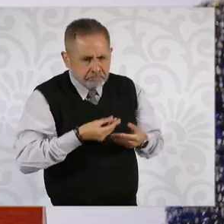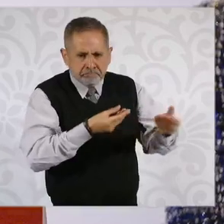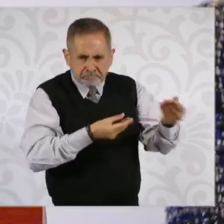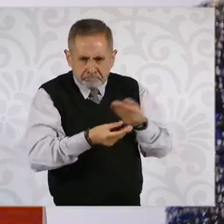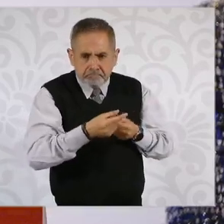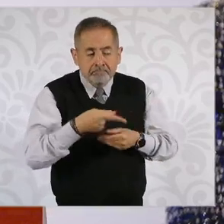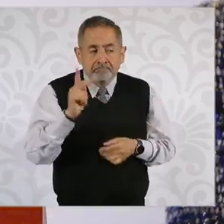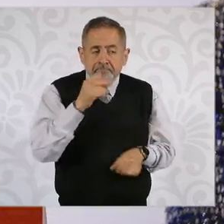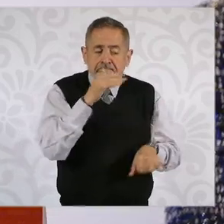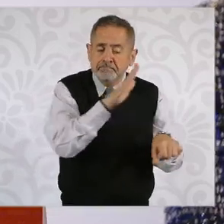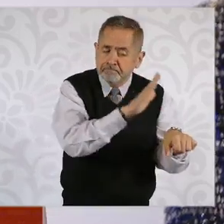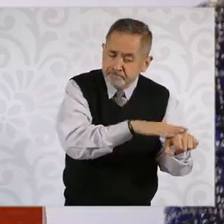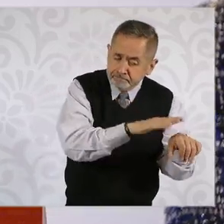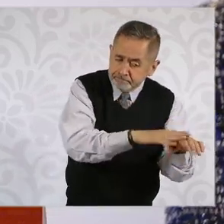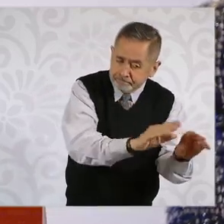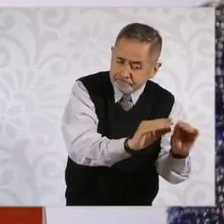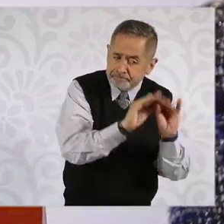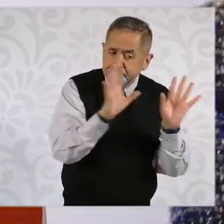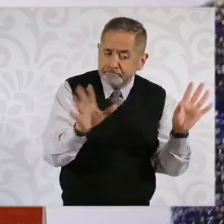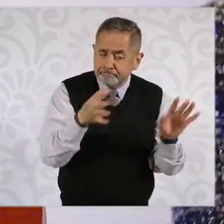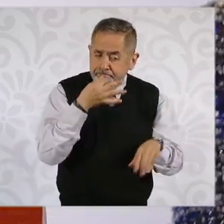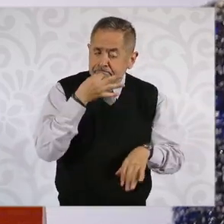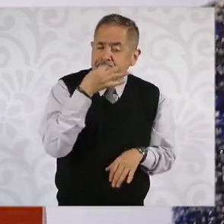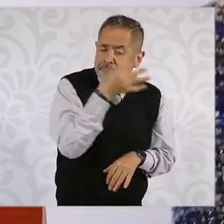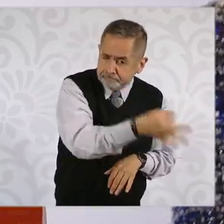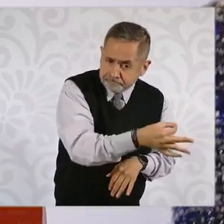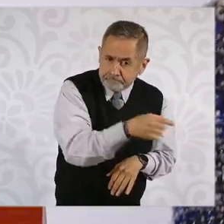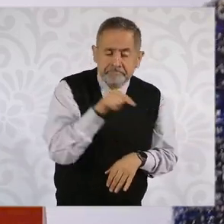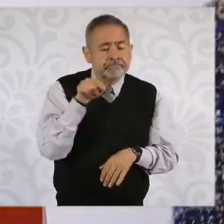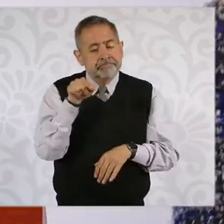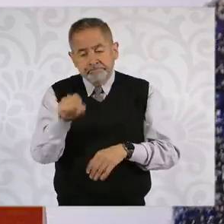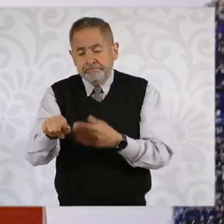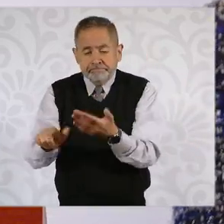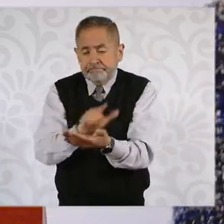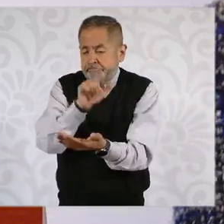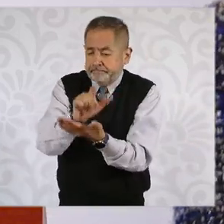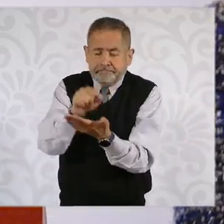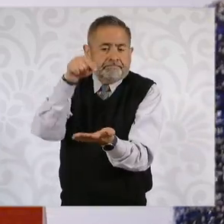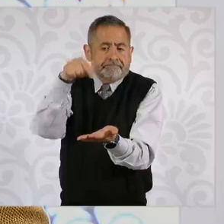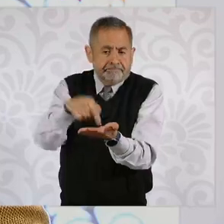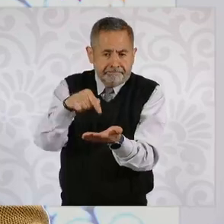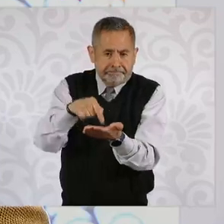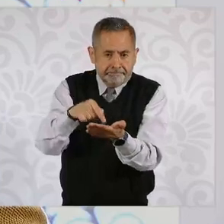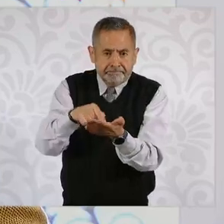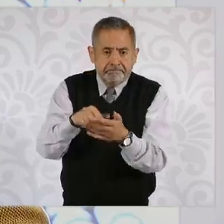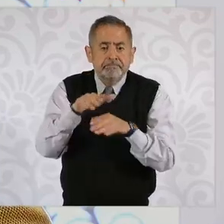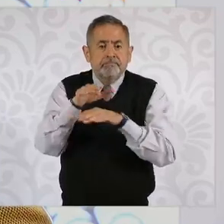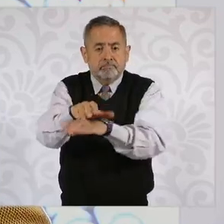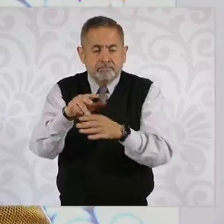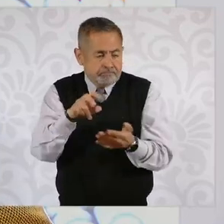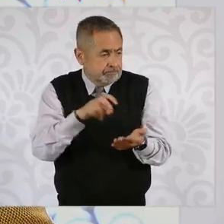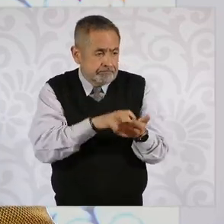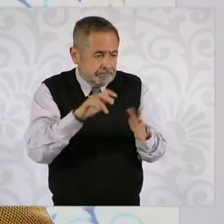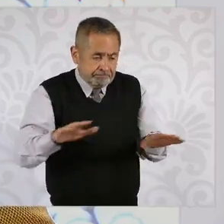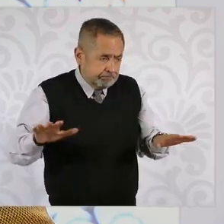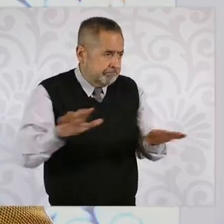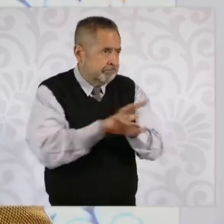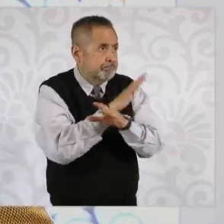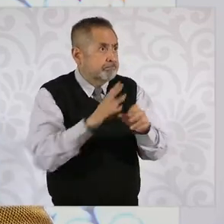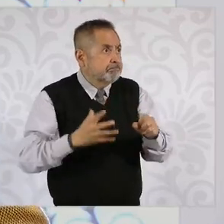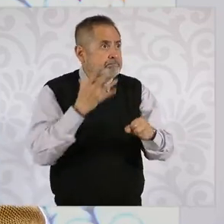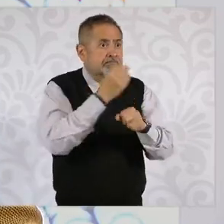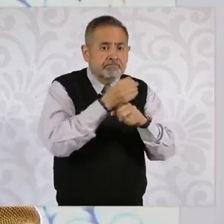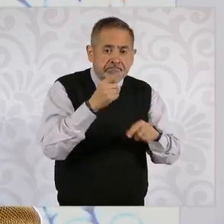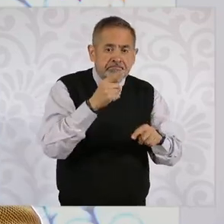muy claramente en la mesa que la ley sobre la reforma a los organismos